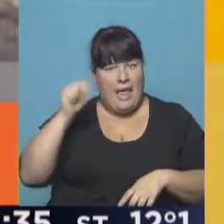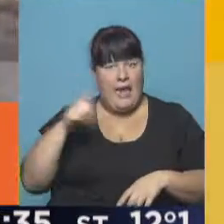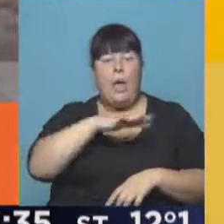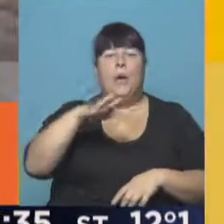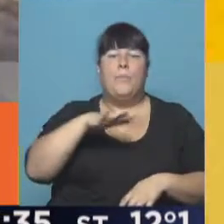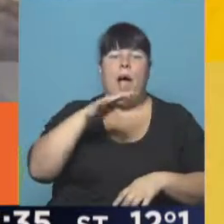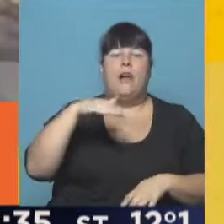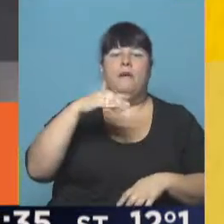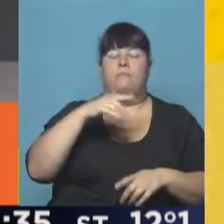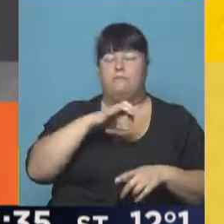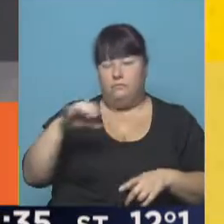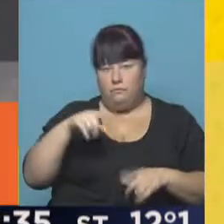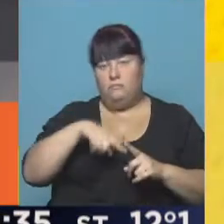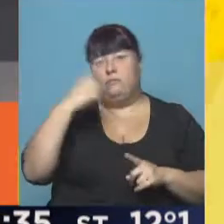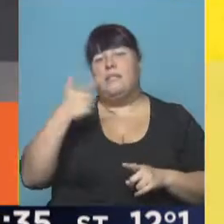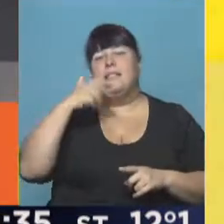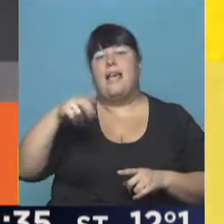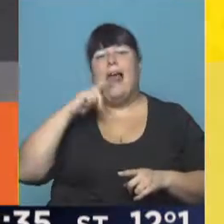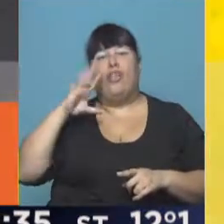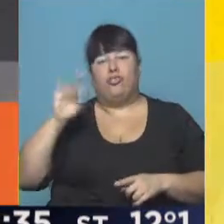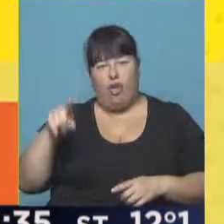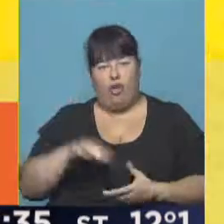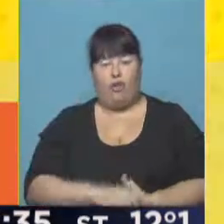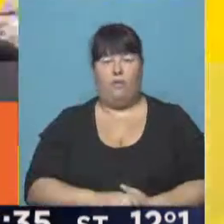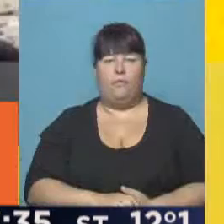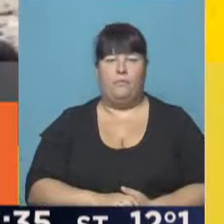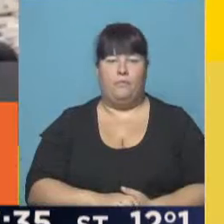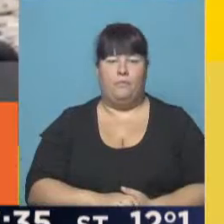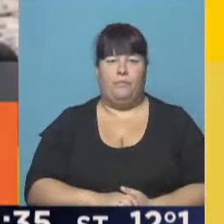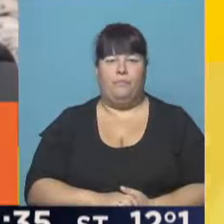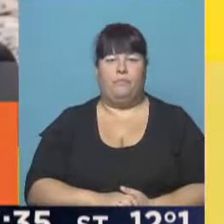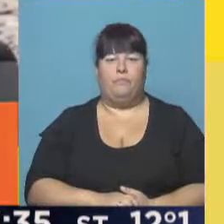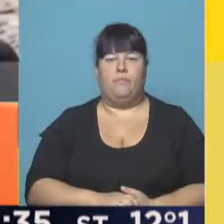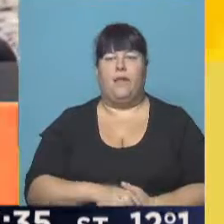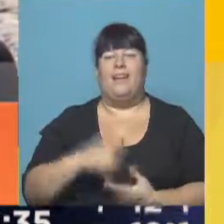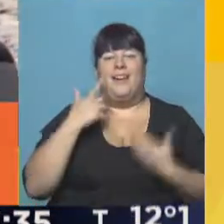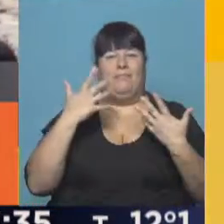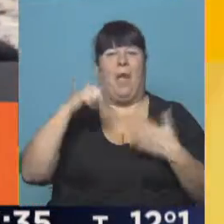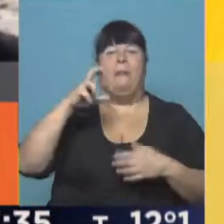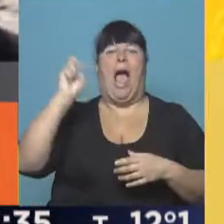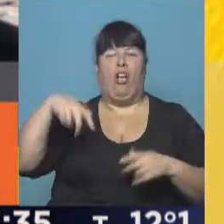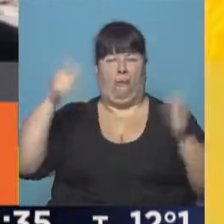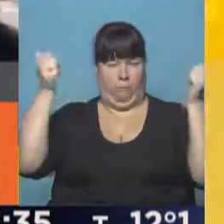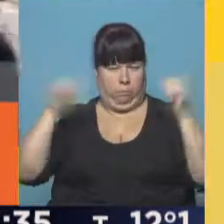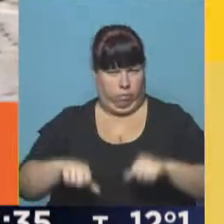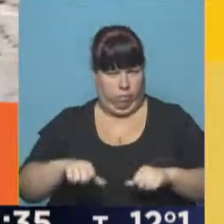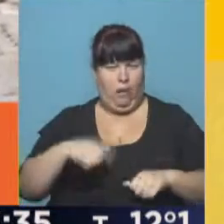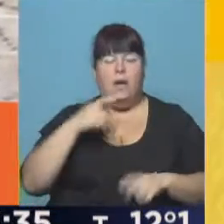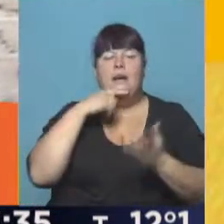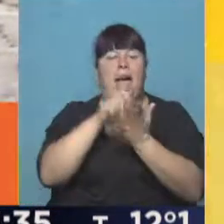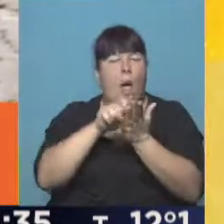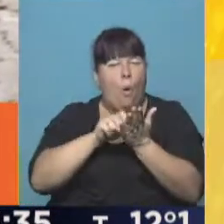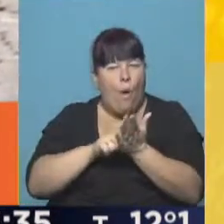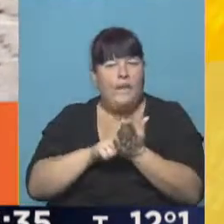localidades de Mayúzumag y San Antonio de Redondo. Se desploma la popularidad de Macron. Según una